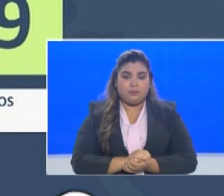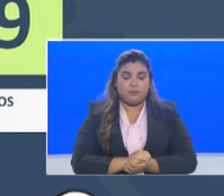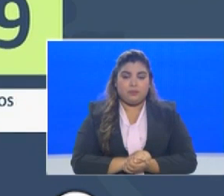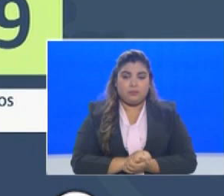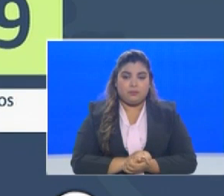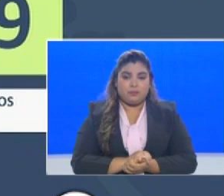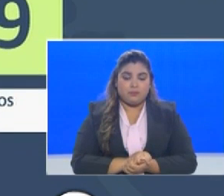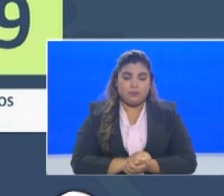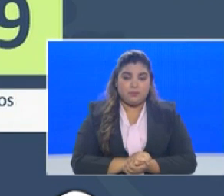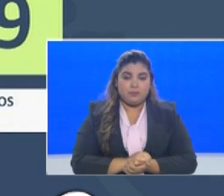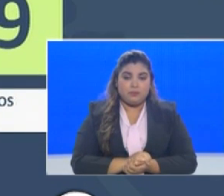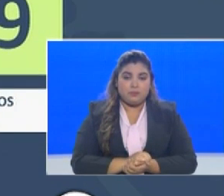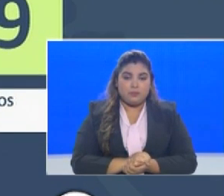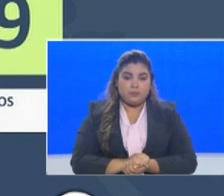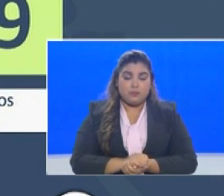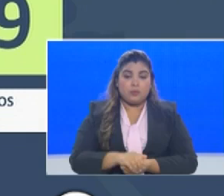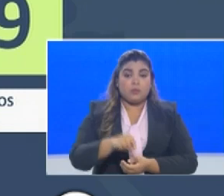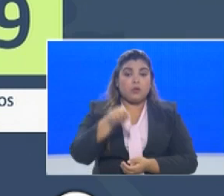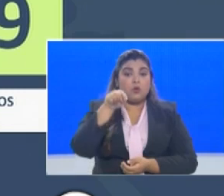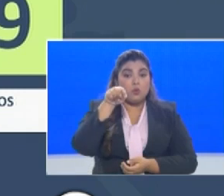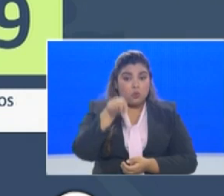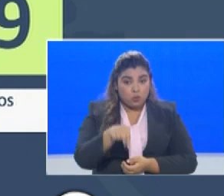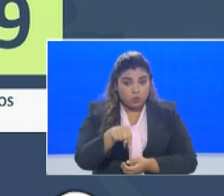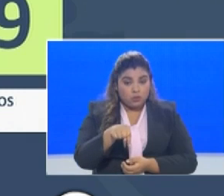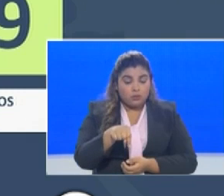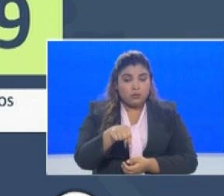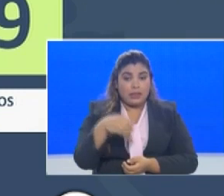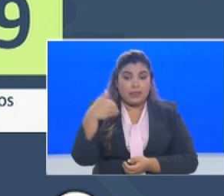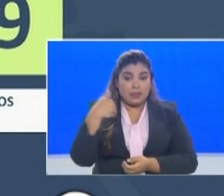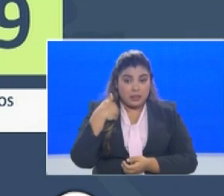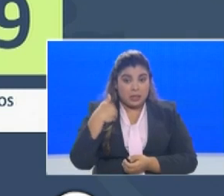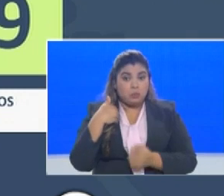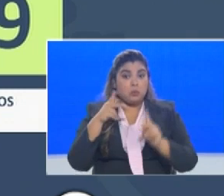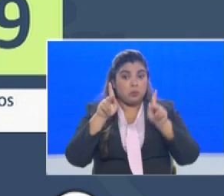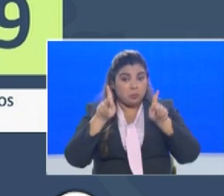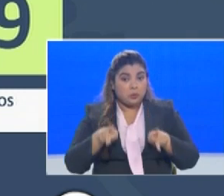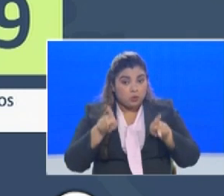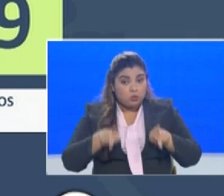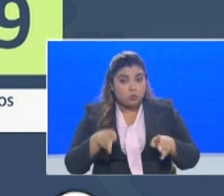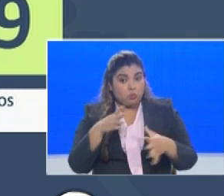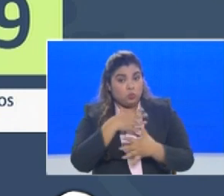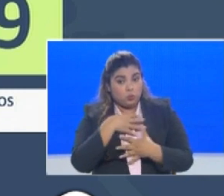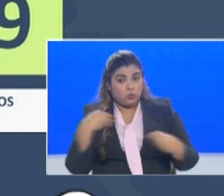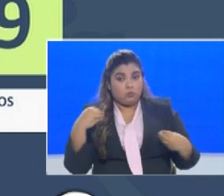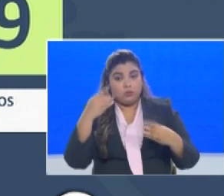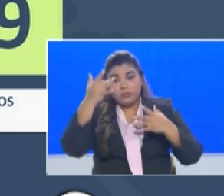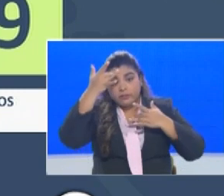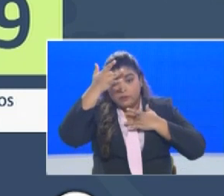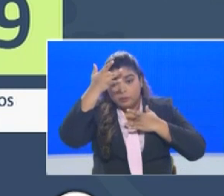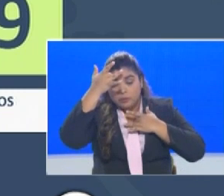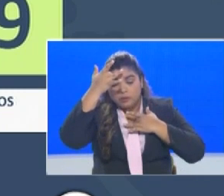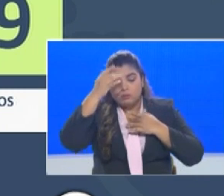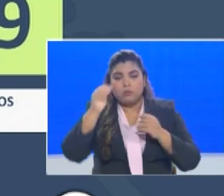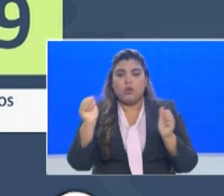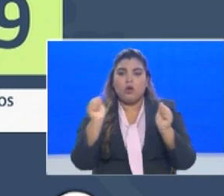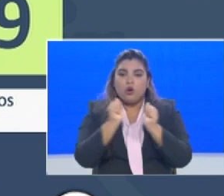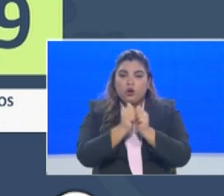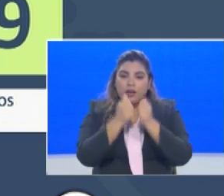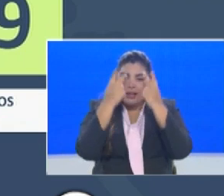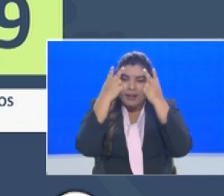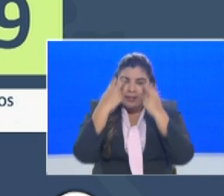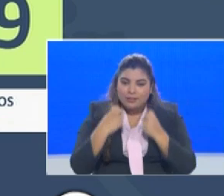Hoy tenemos recuperados con sus dos muestras de